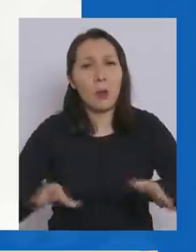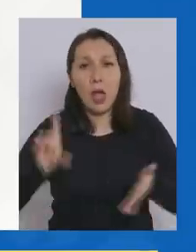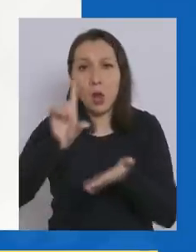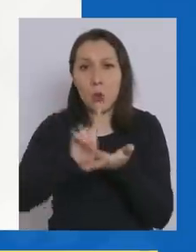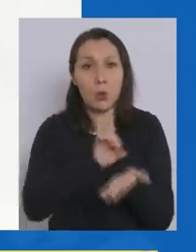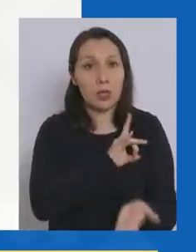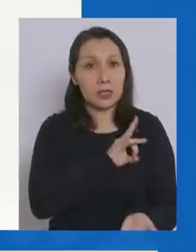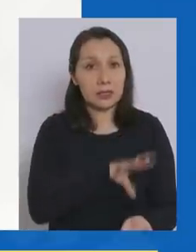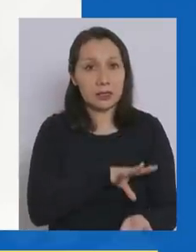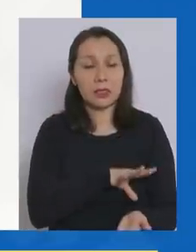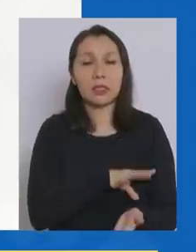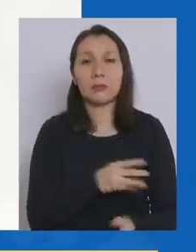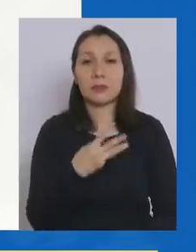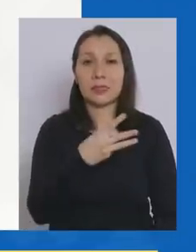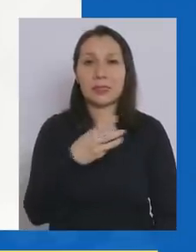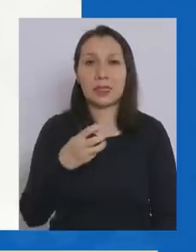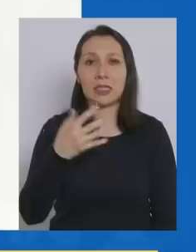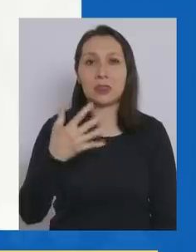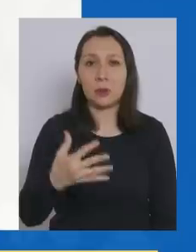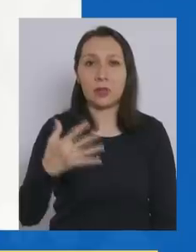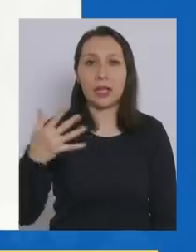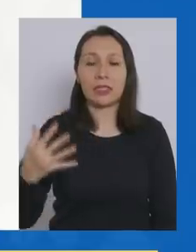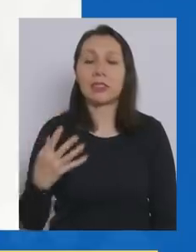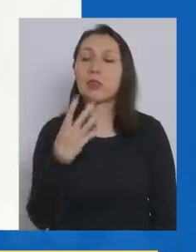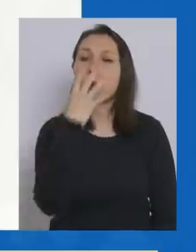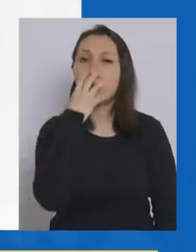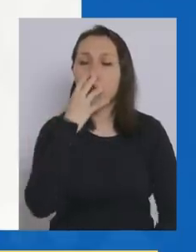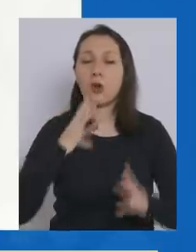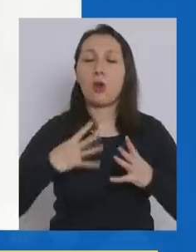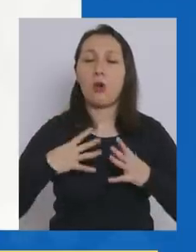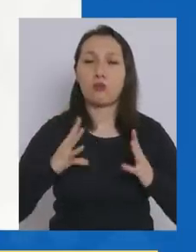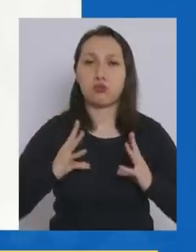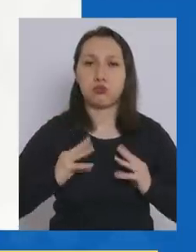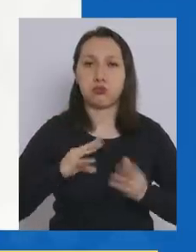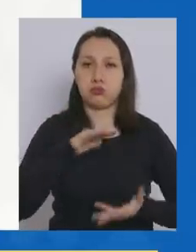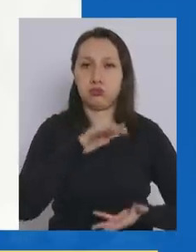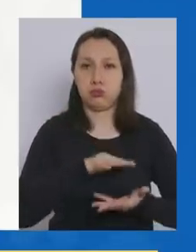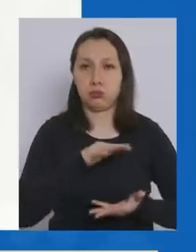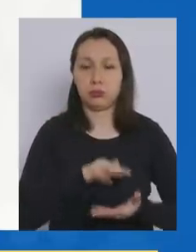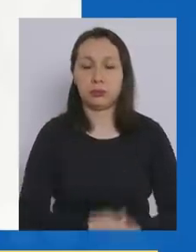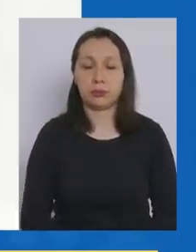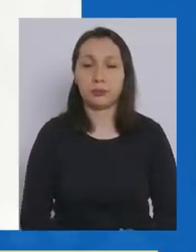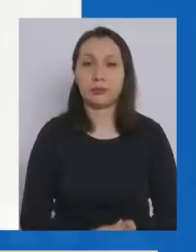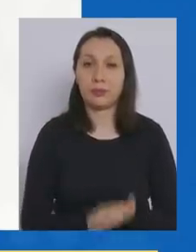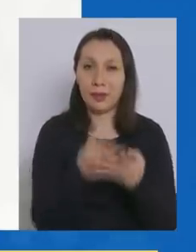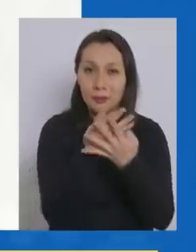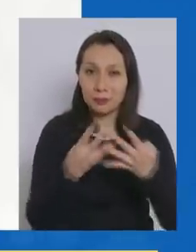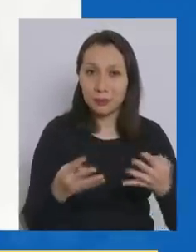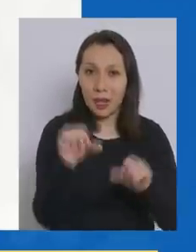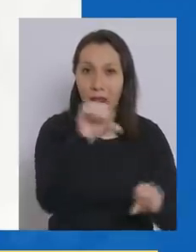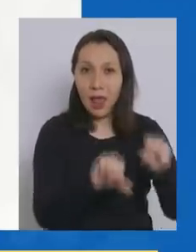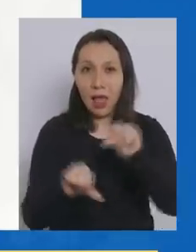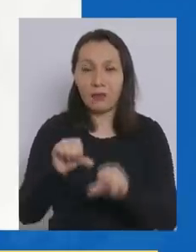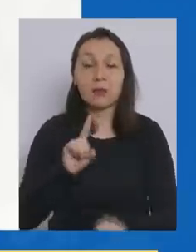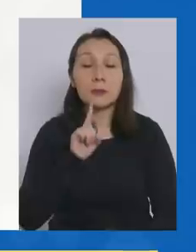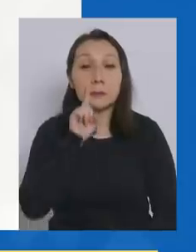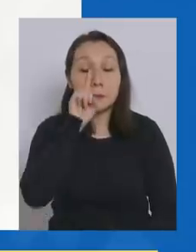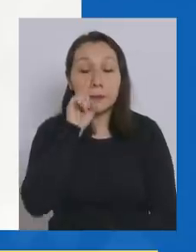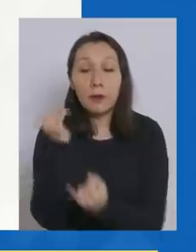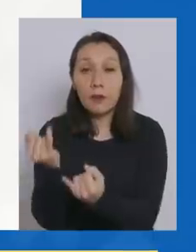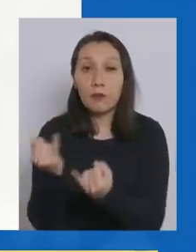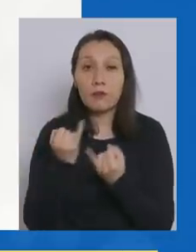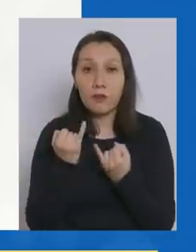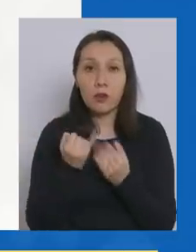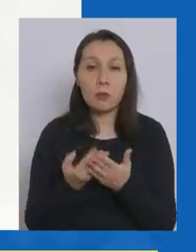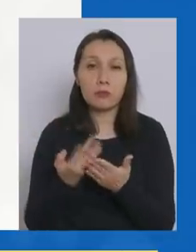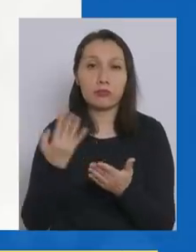lugar del país es de 355 ventiladores mecánicos. La red de laboratorios DPCR informó